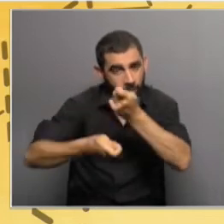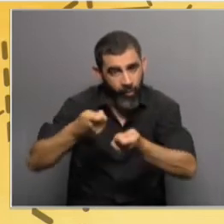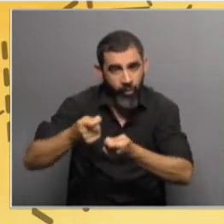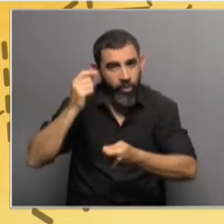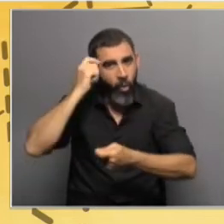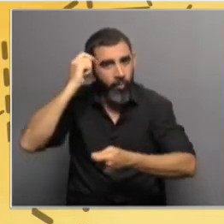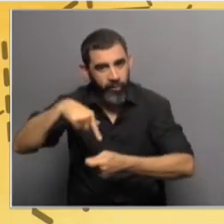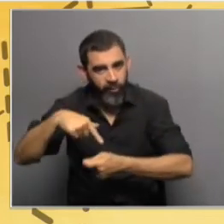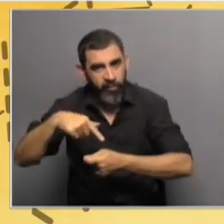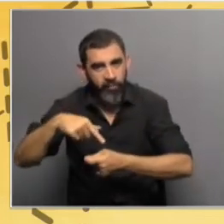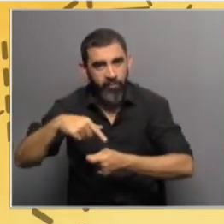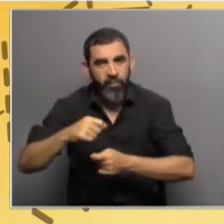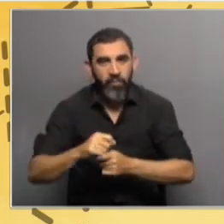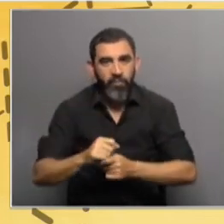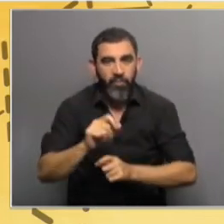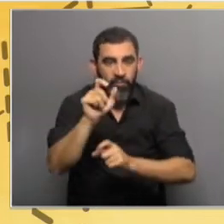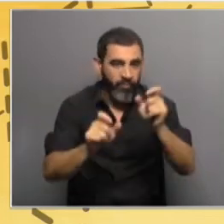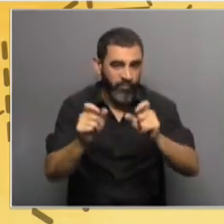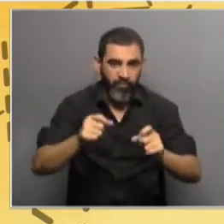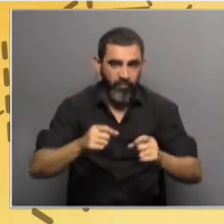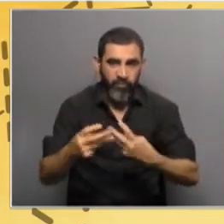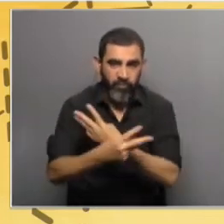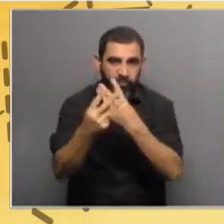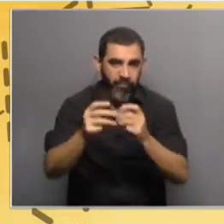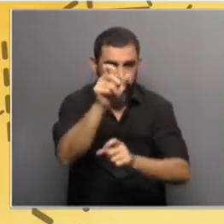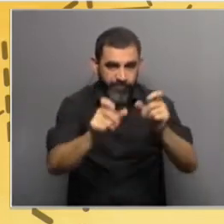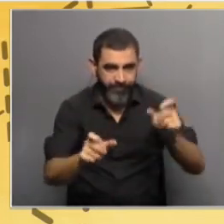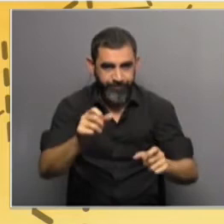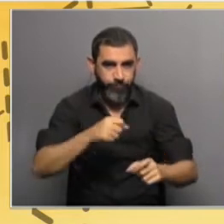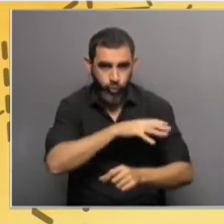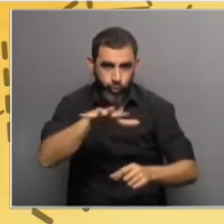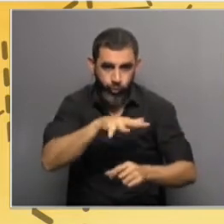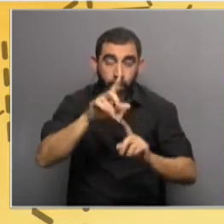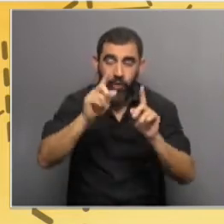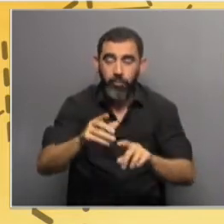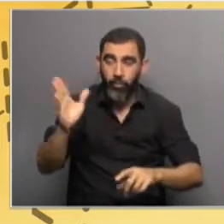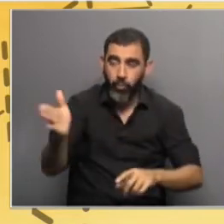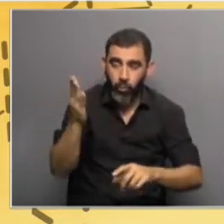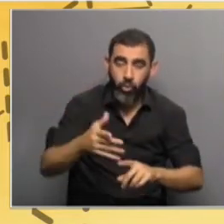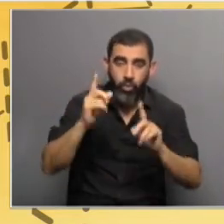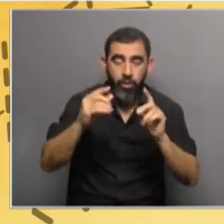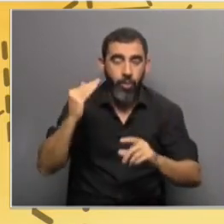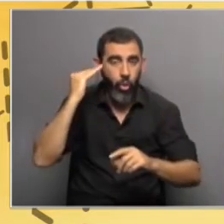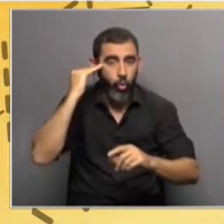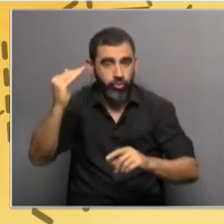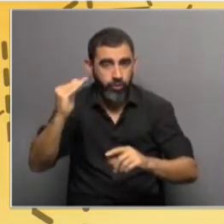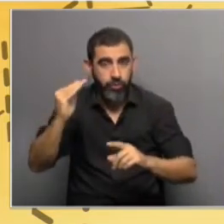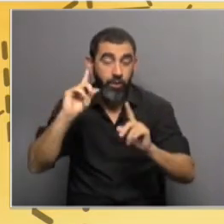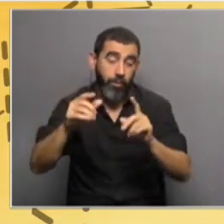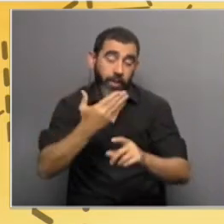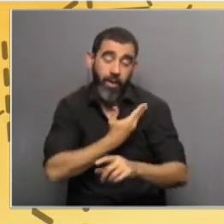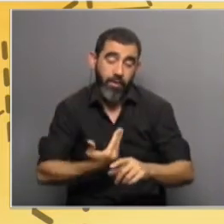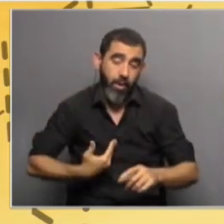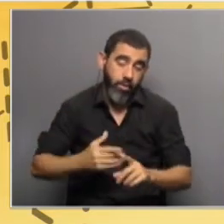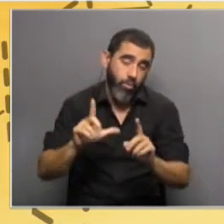opiniones del sector de la sociedad civil, también del sector productivo, del sector académico, además del sector gubernamental.